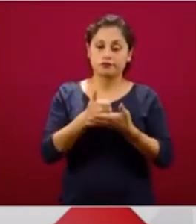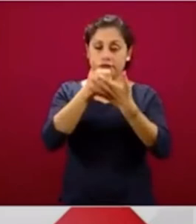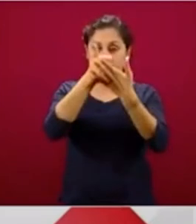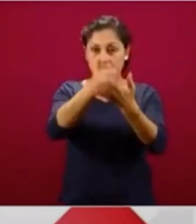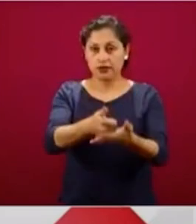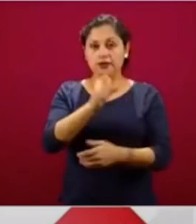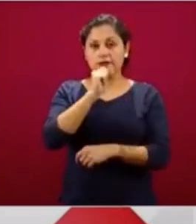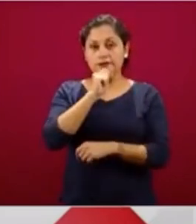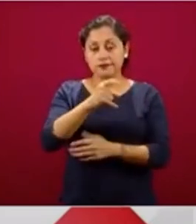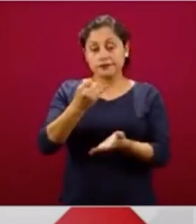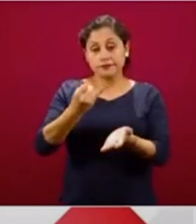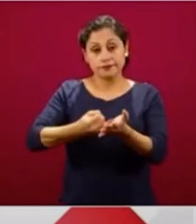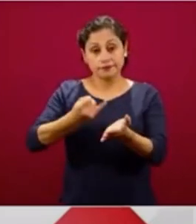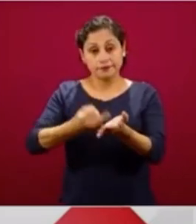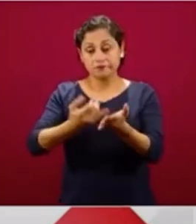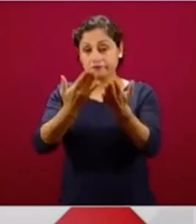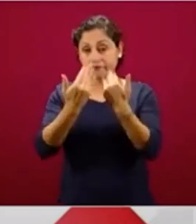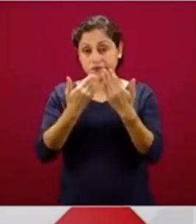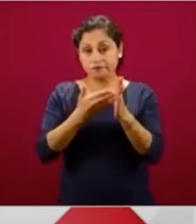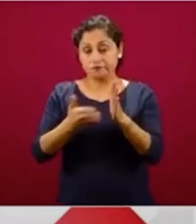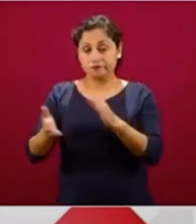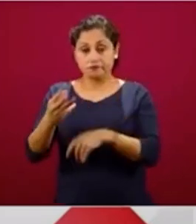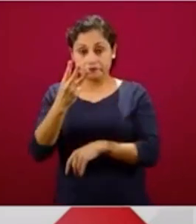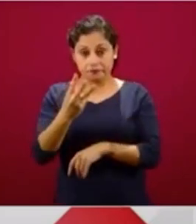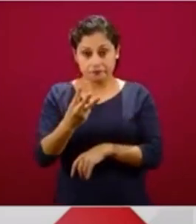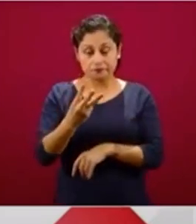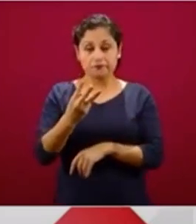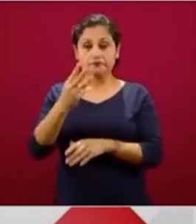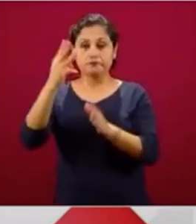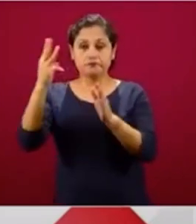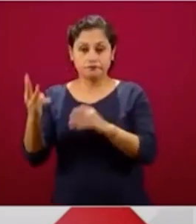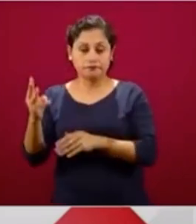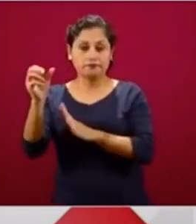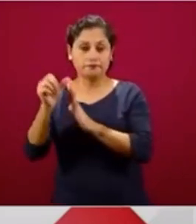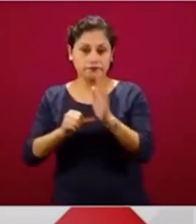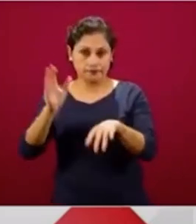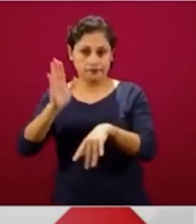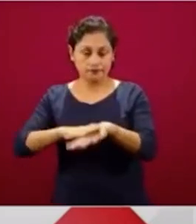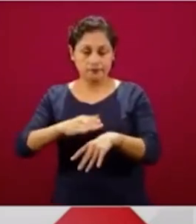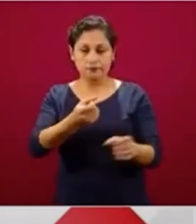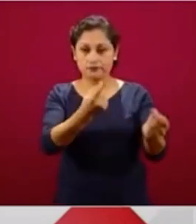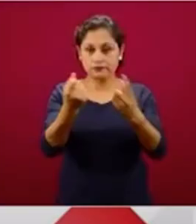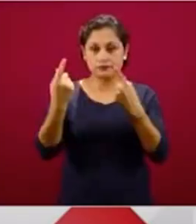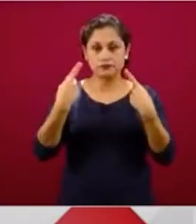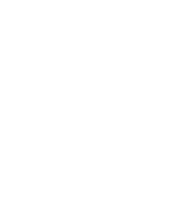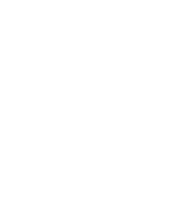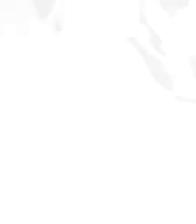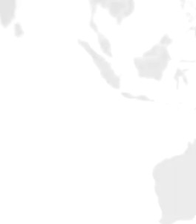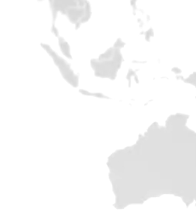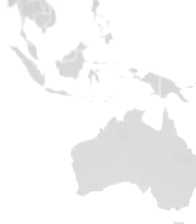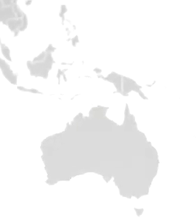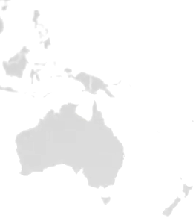sin intereses de tres meses y hasta otros tres para los trabajadores que se encuentren en esta situación.